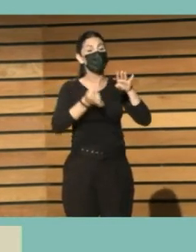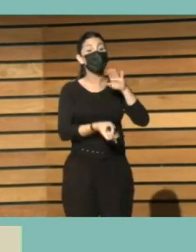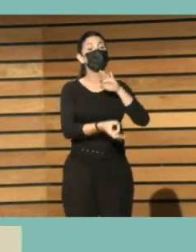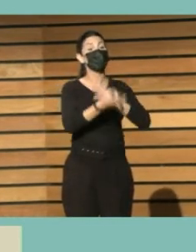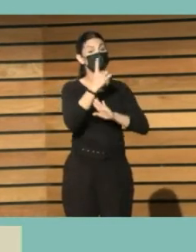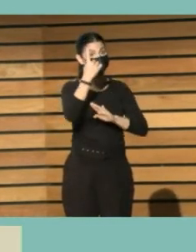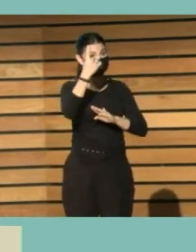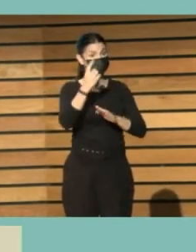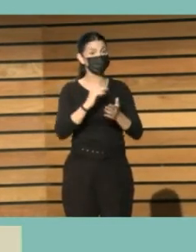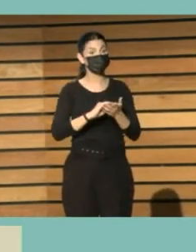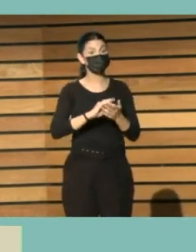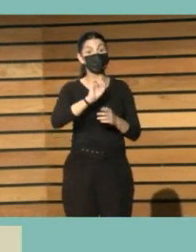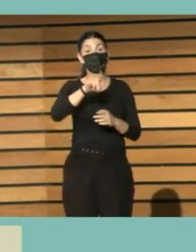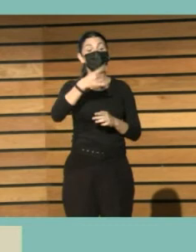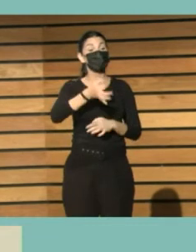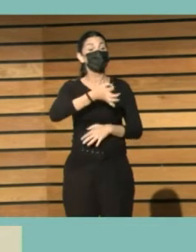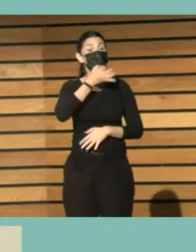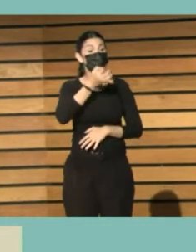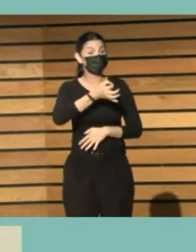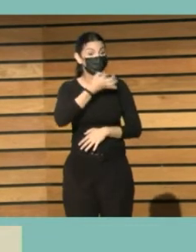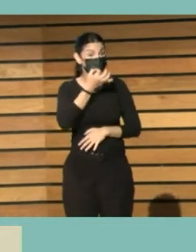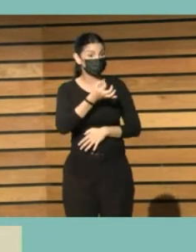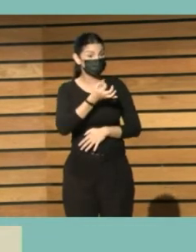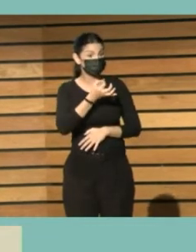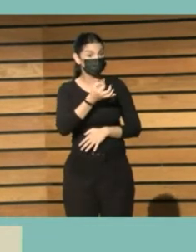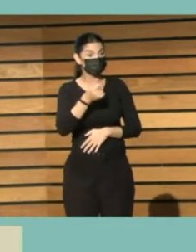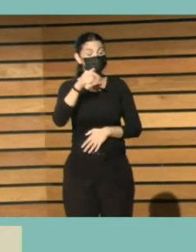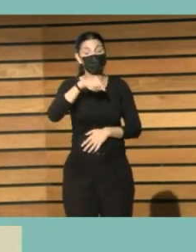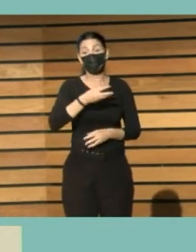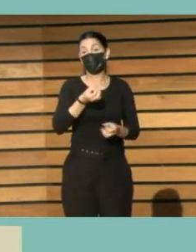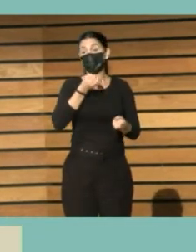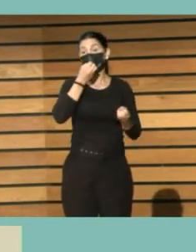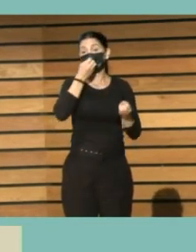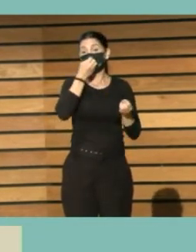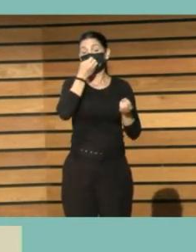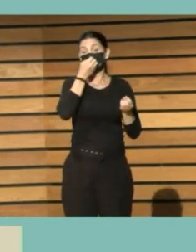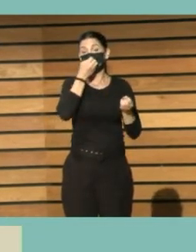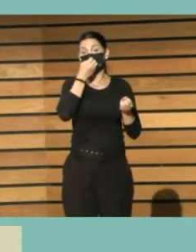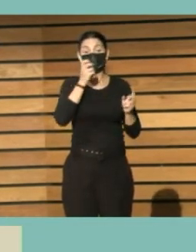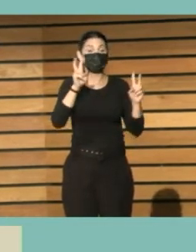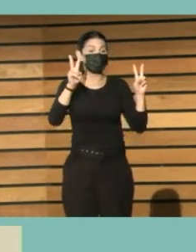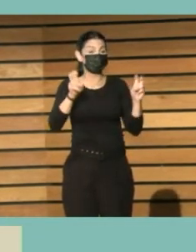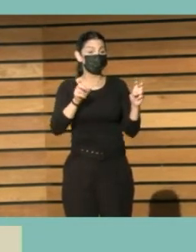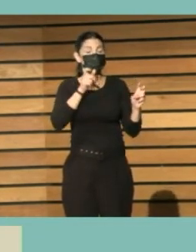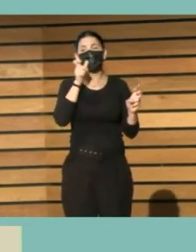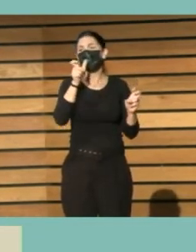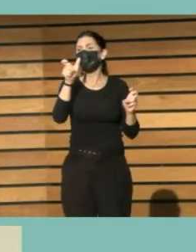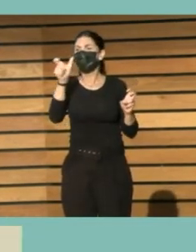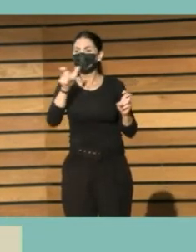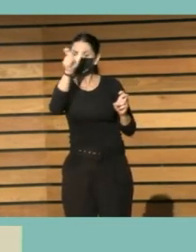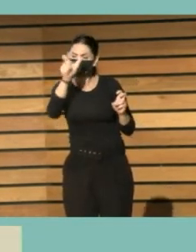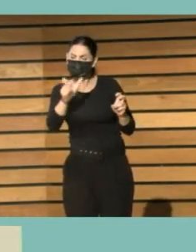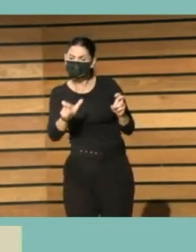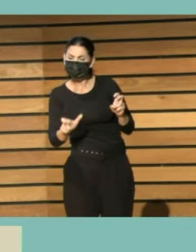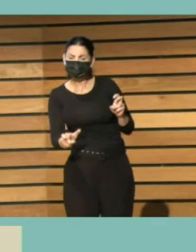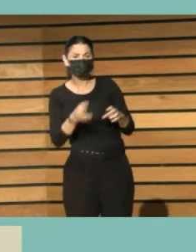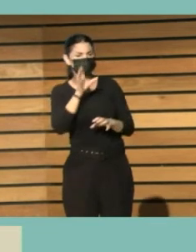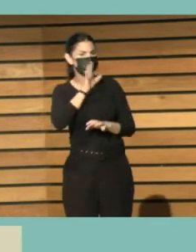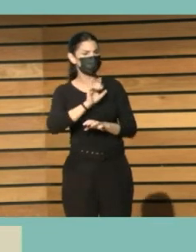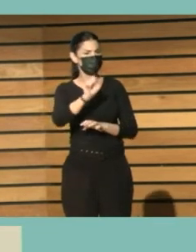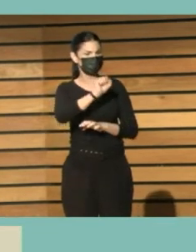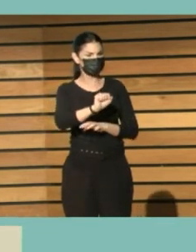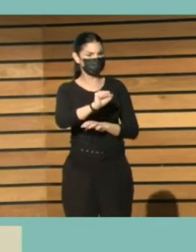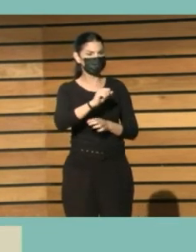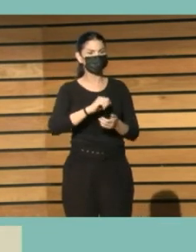y de aquí a la tarde podamos tener un hermoso catálogo de palabras. Y en nuestra libra ya me atrevo a pensar y